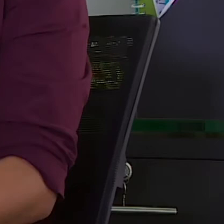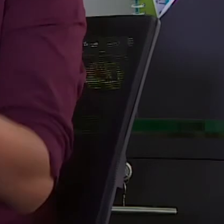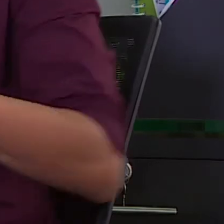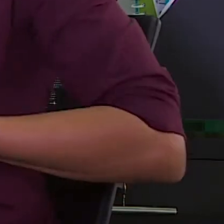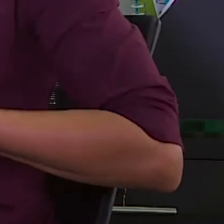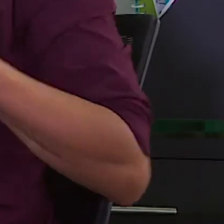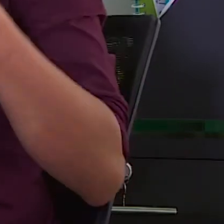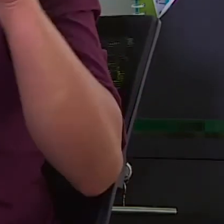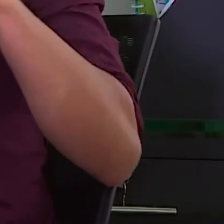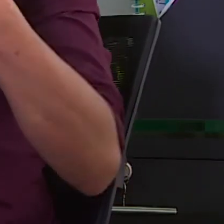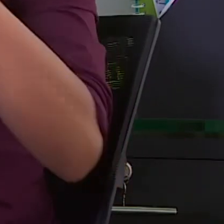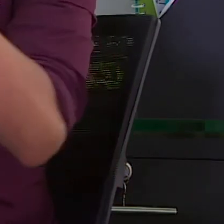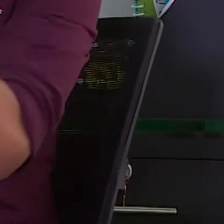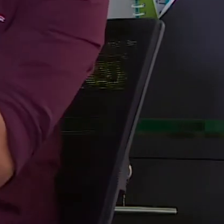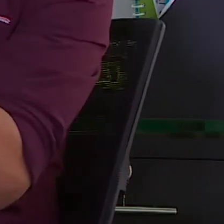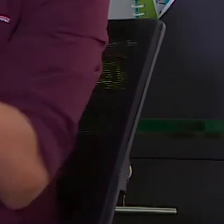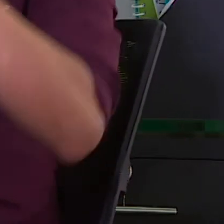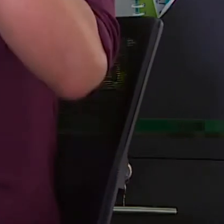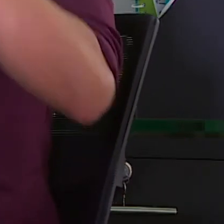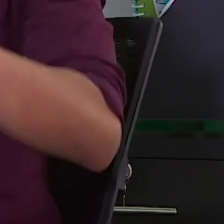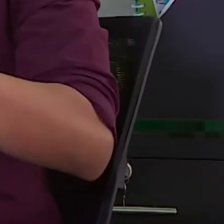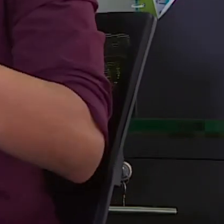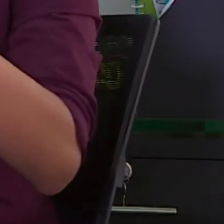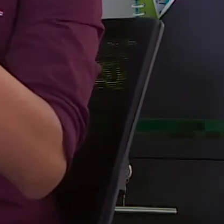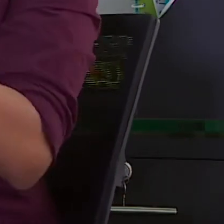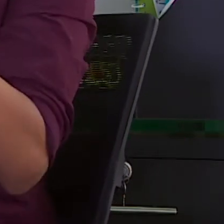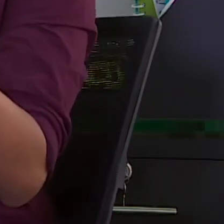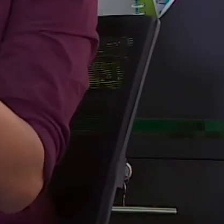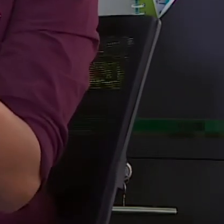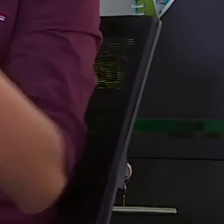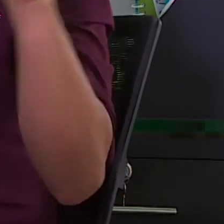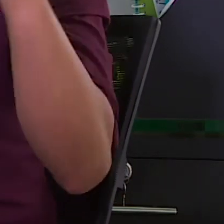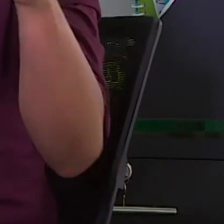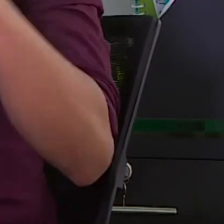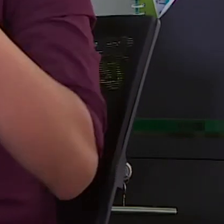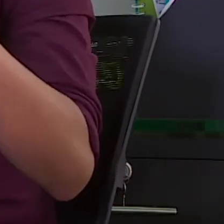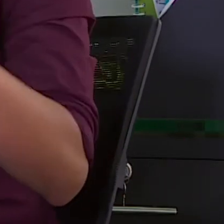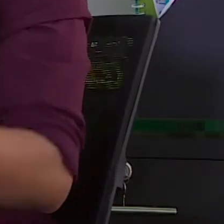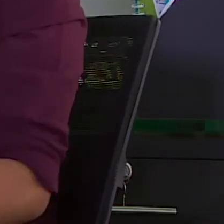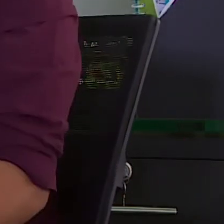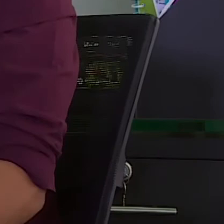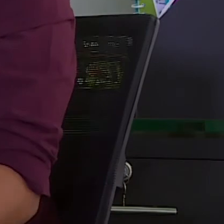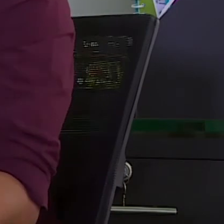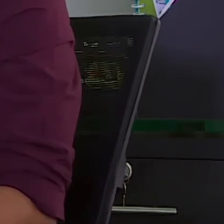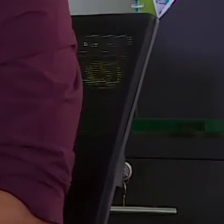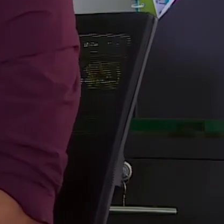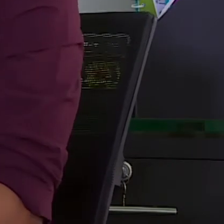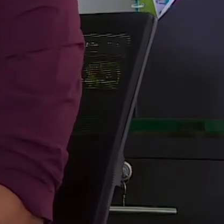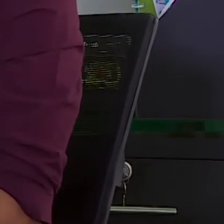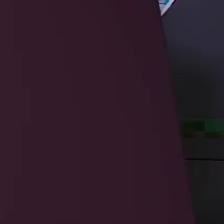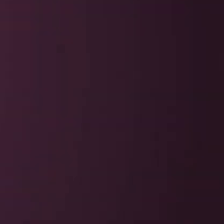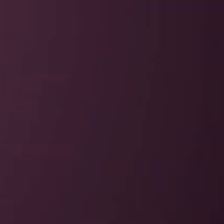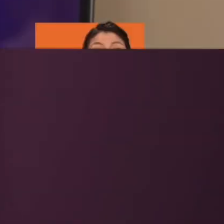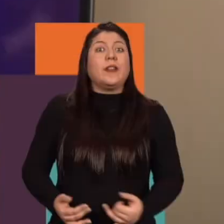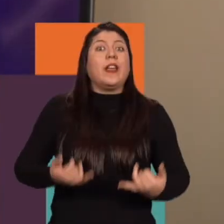o también opinen a través de nuestras redes sociales con el numeral toma el control ya lo saben